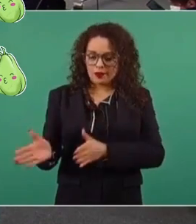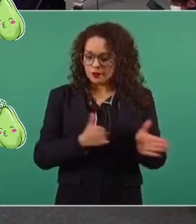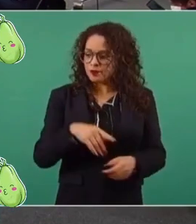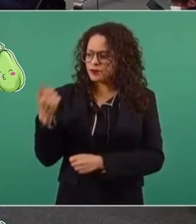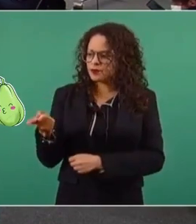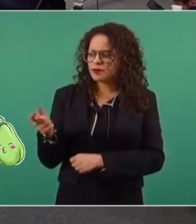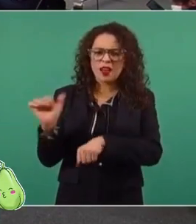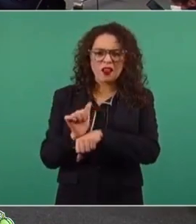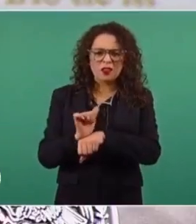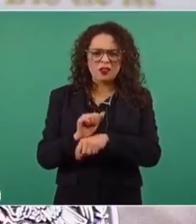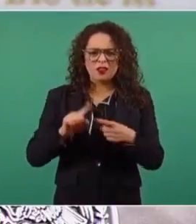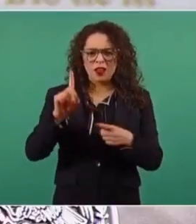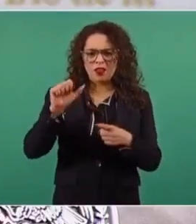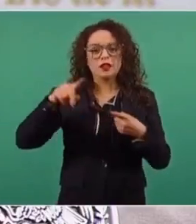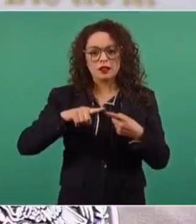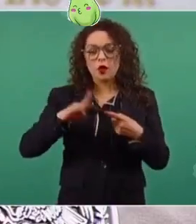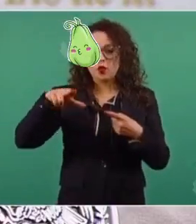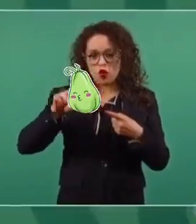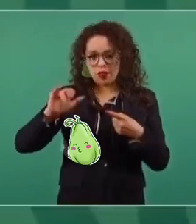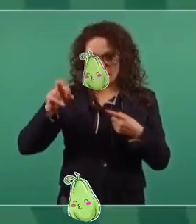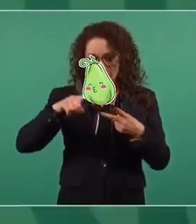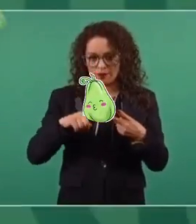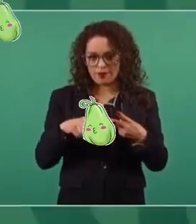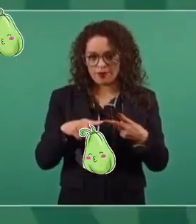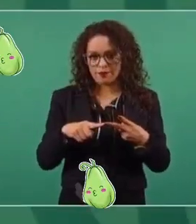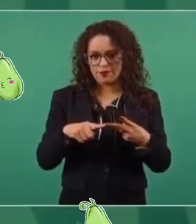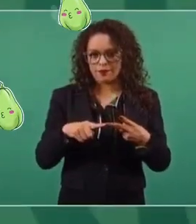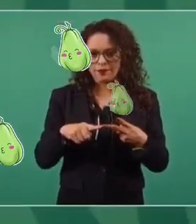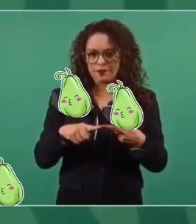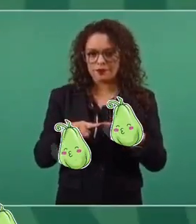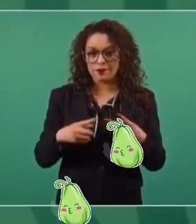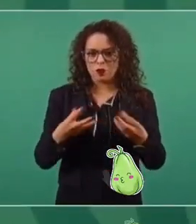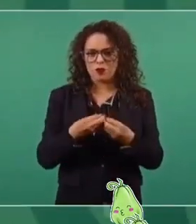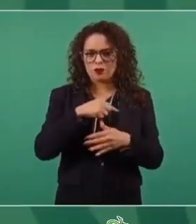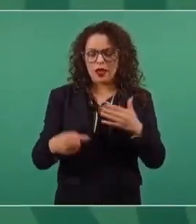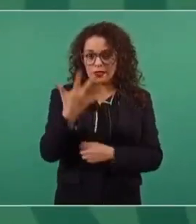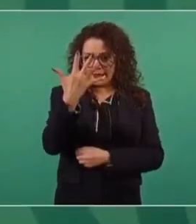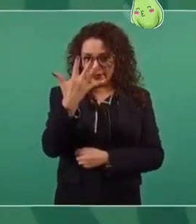dos. ¿Damián Alcaza? ¿Cuántos llevamos? Cinco.